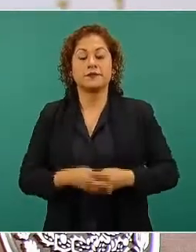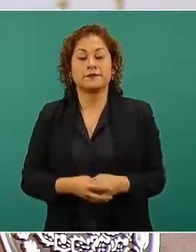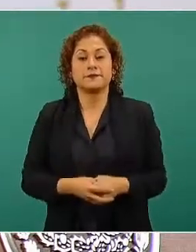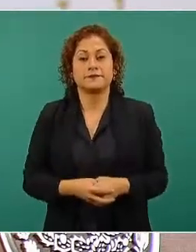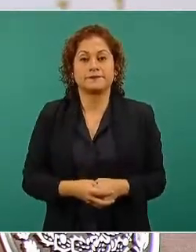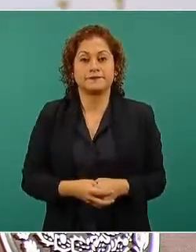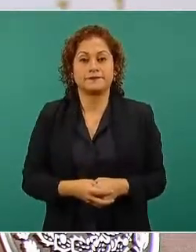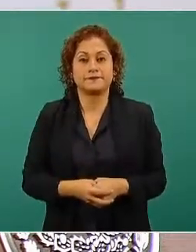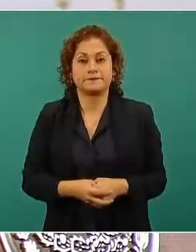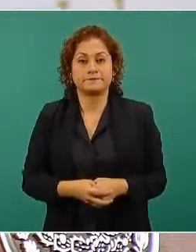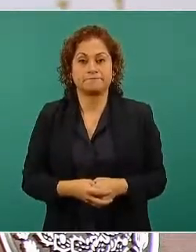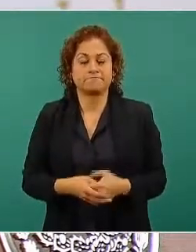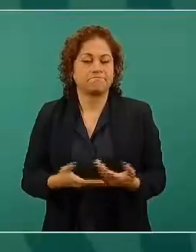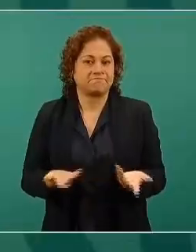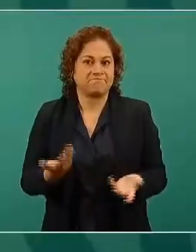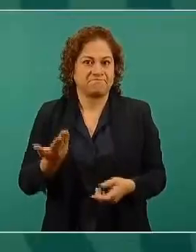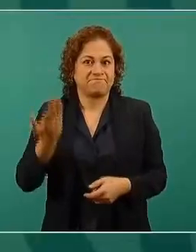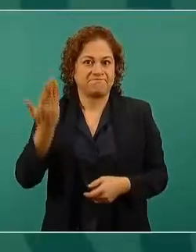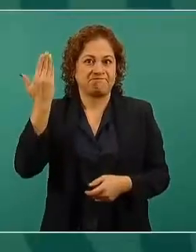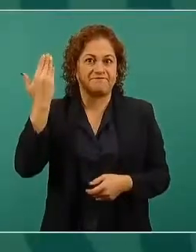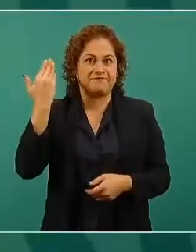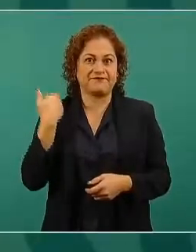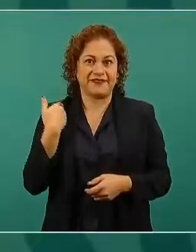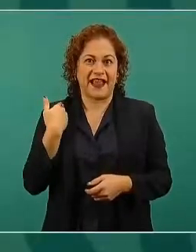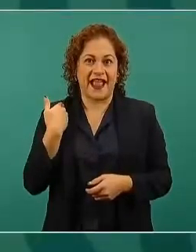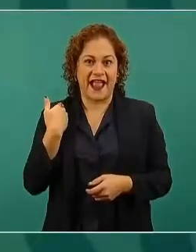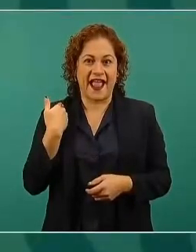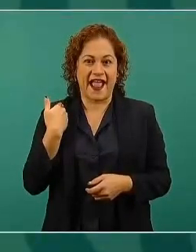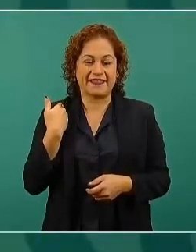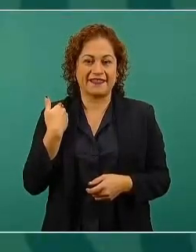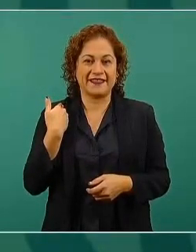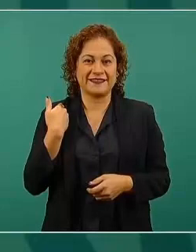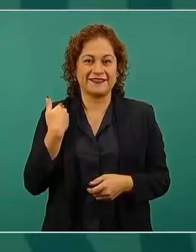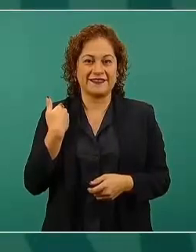era nada más la versión